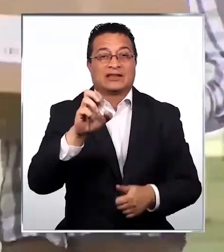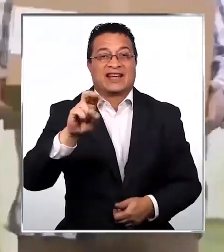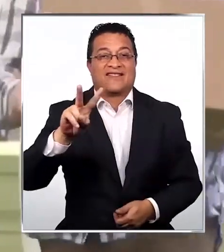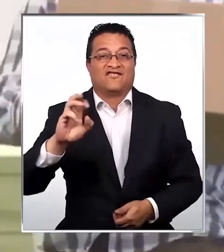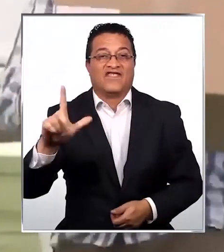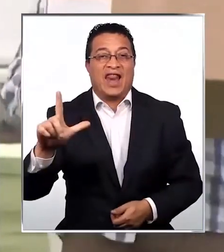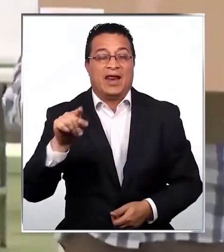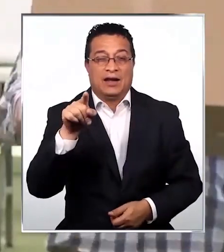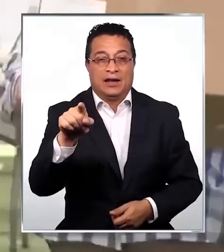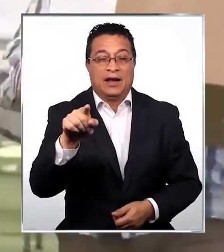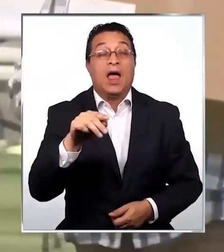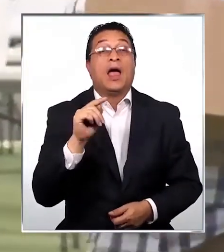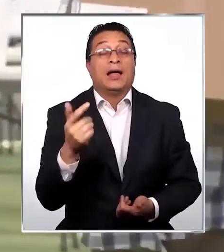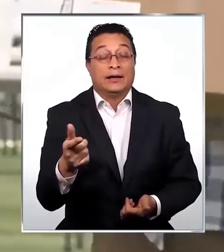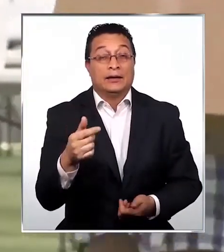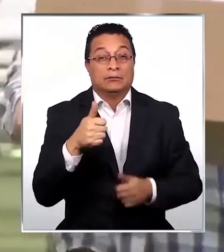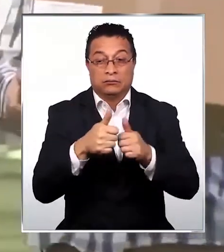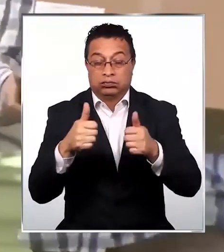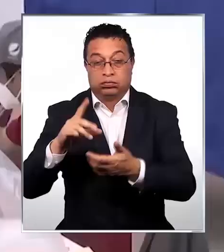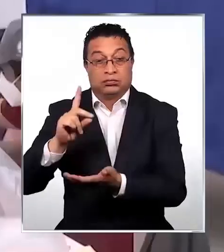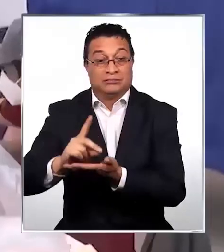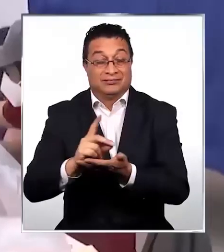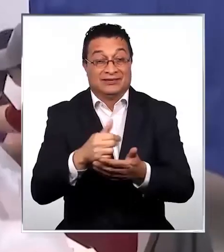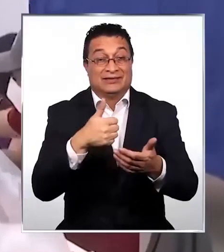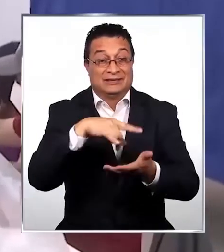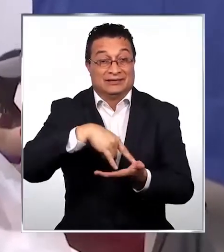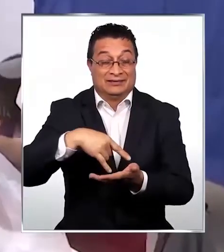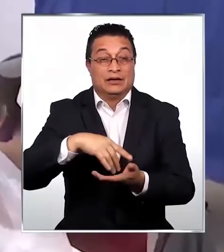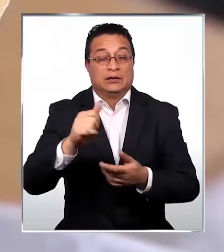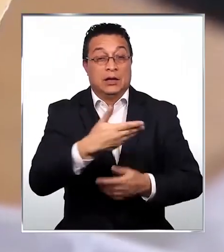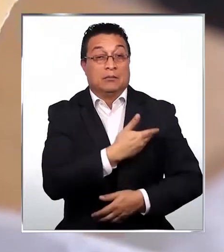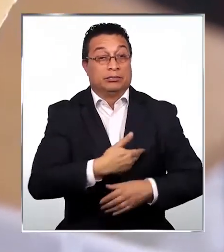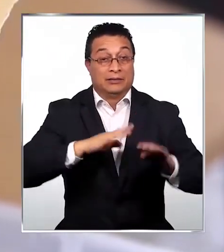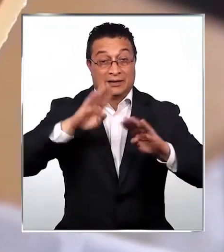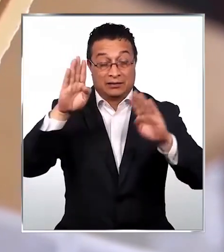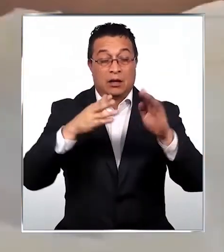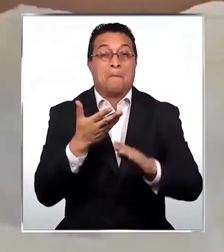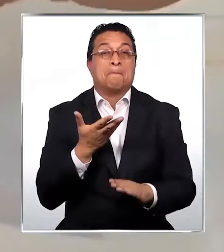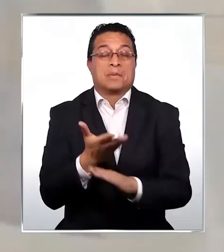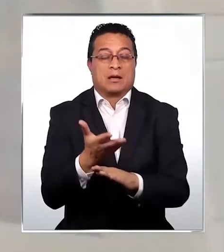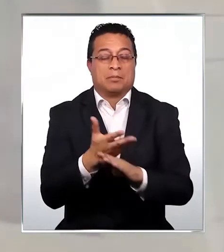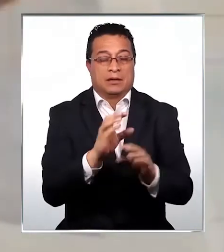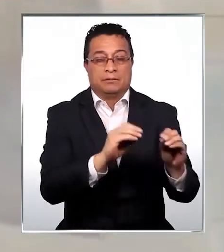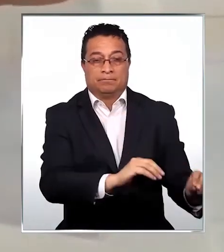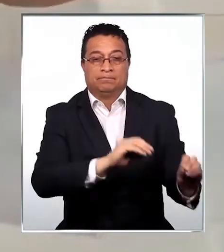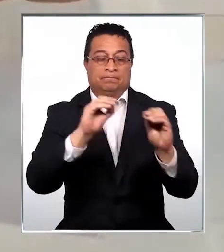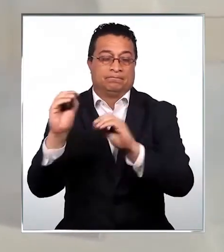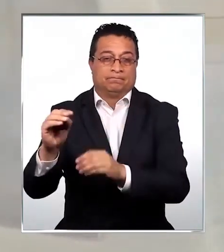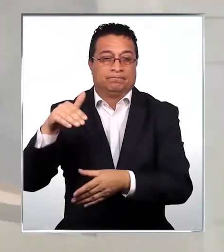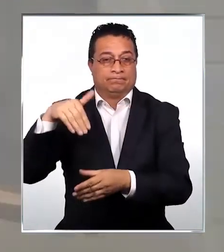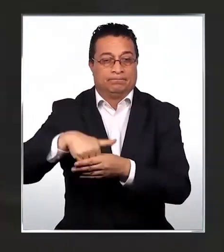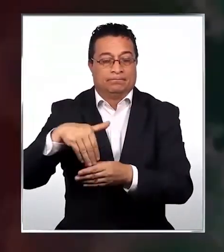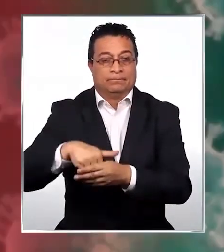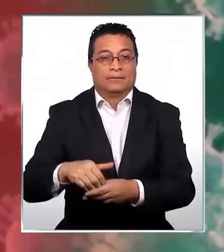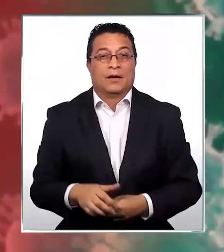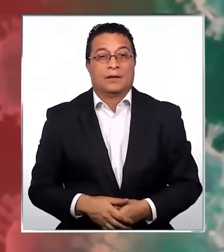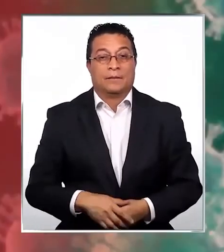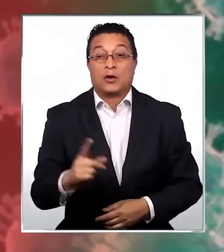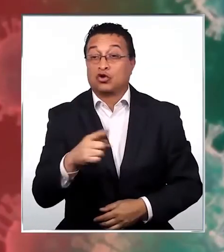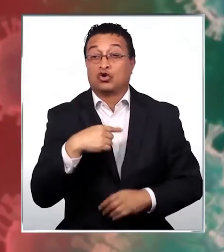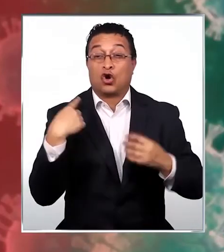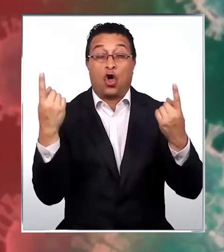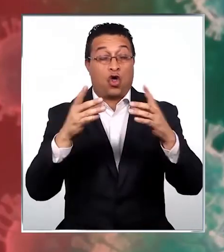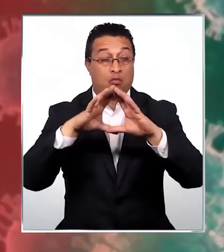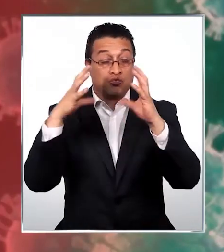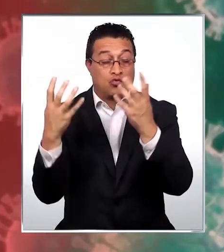Electoral. Un grupo de parlamentarios y también algunos candidatos presidenciales piden postergar las elecciones. En